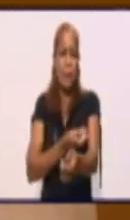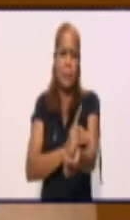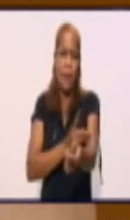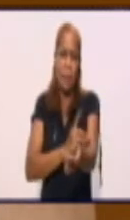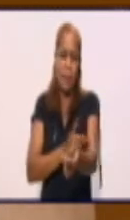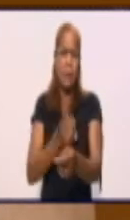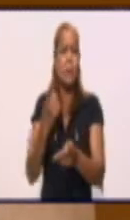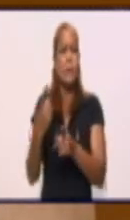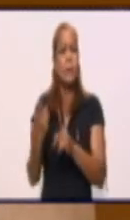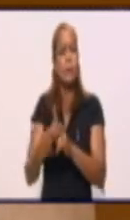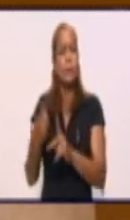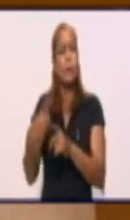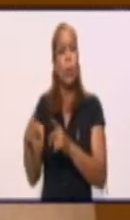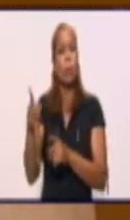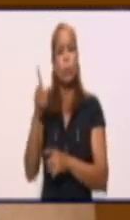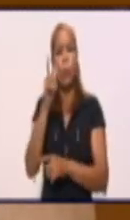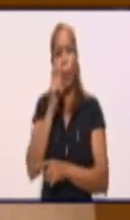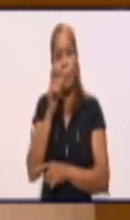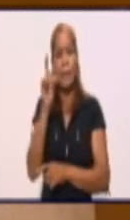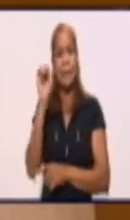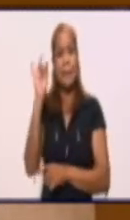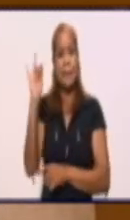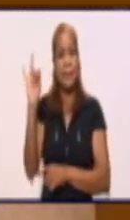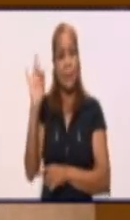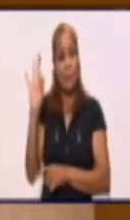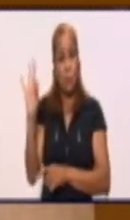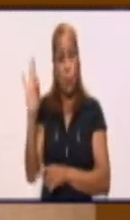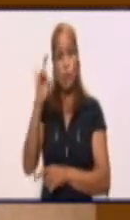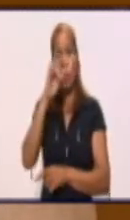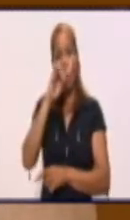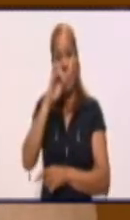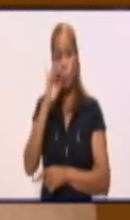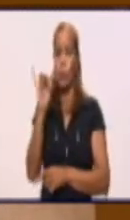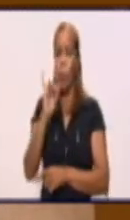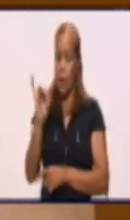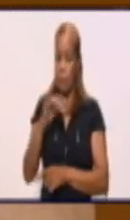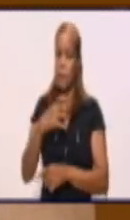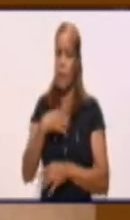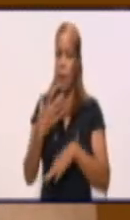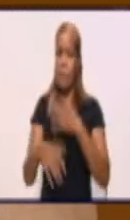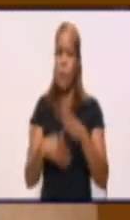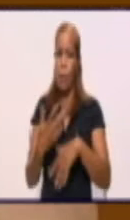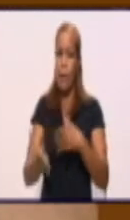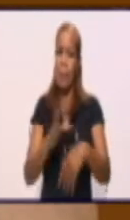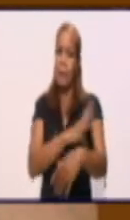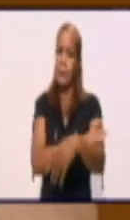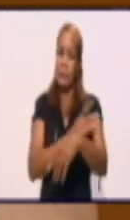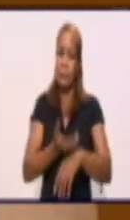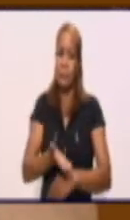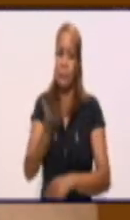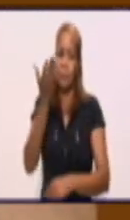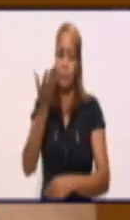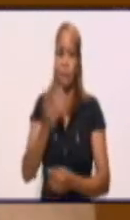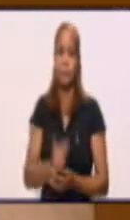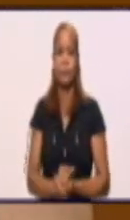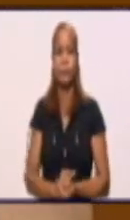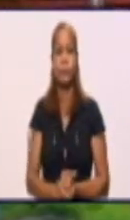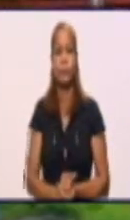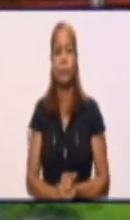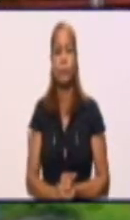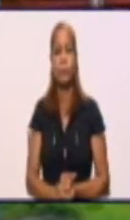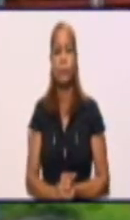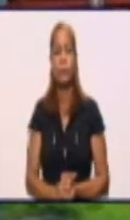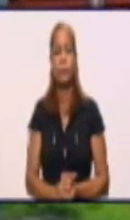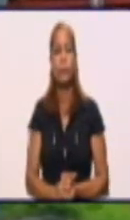masculino de 58 años de edad que también era hipertenso. Los 3 del municipio de Río Cauto. Doctora,